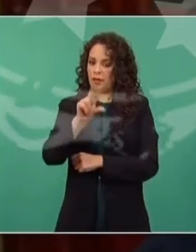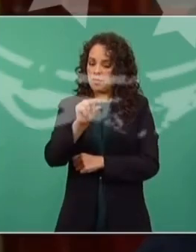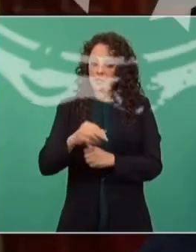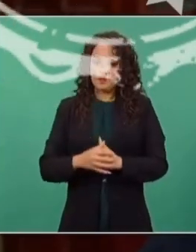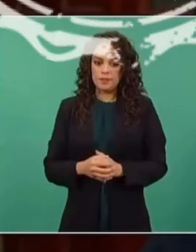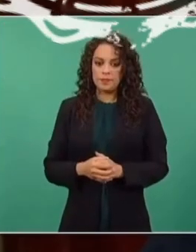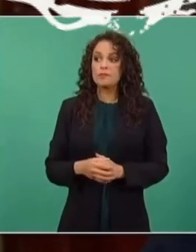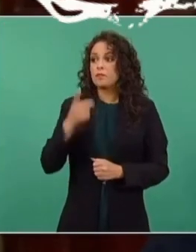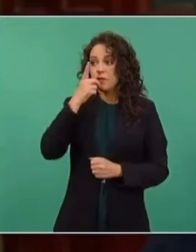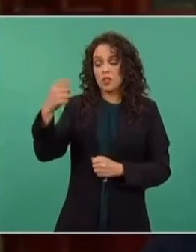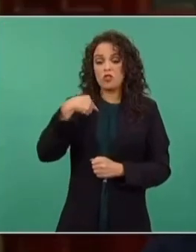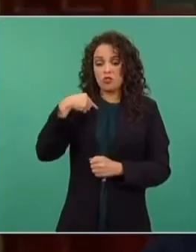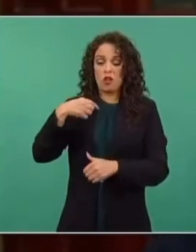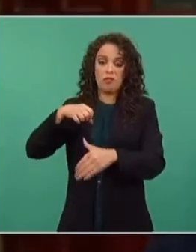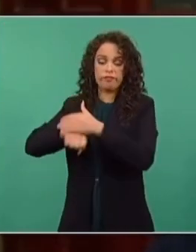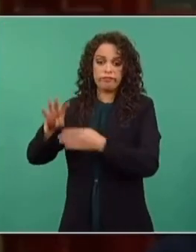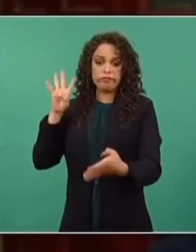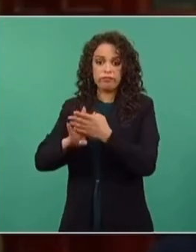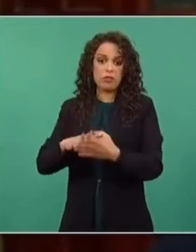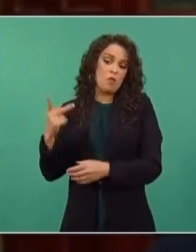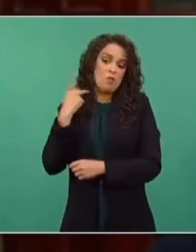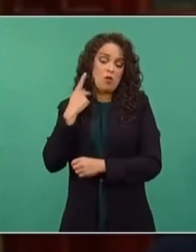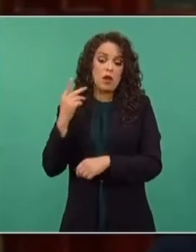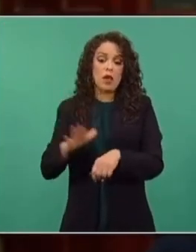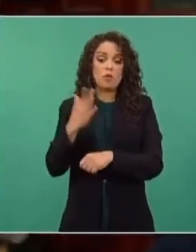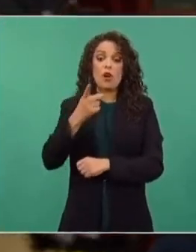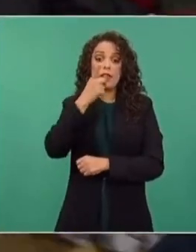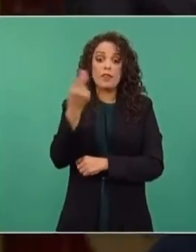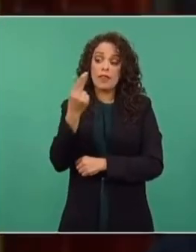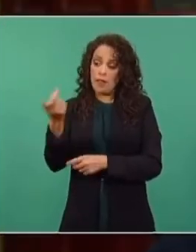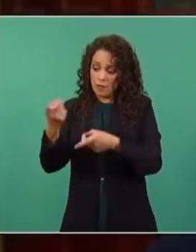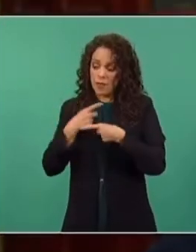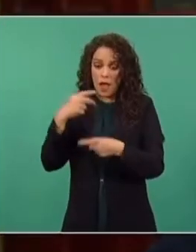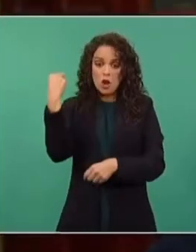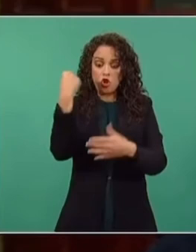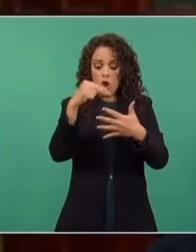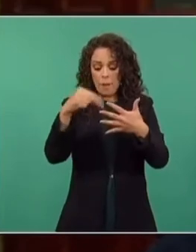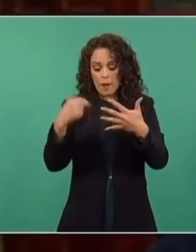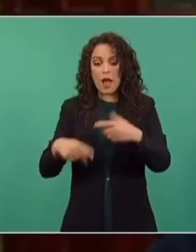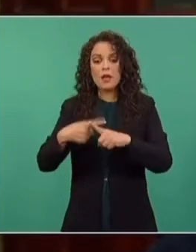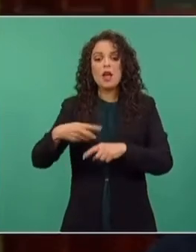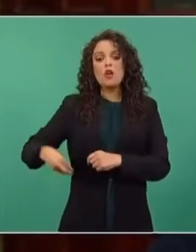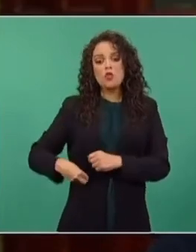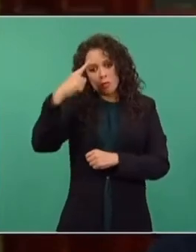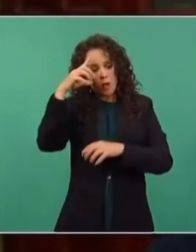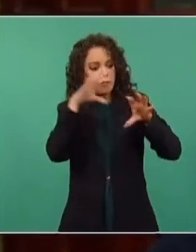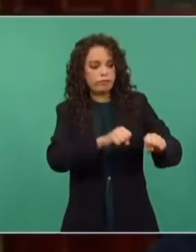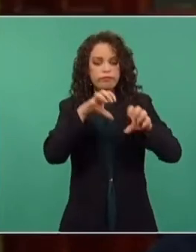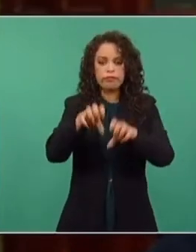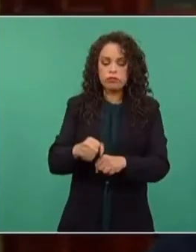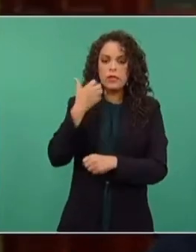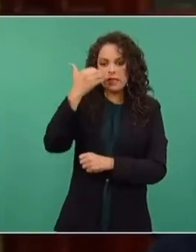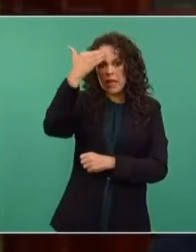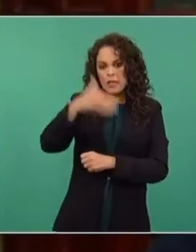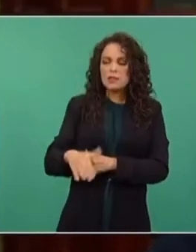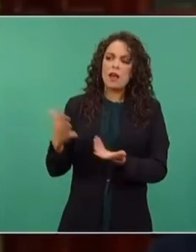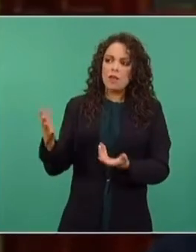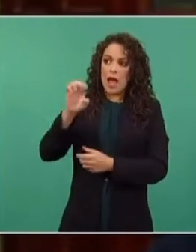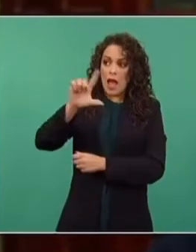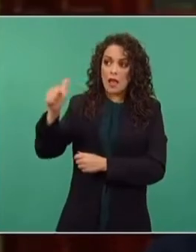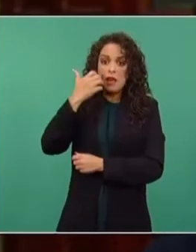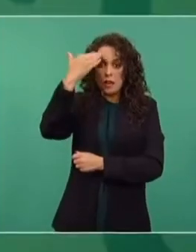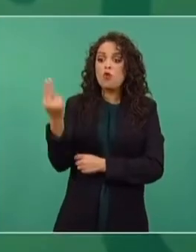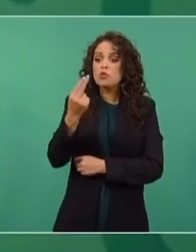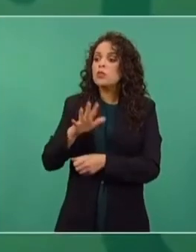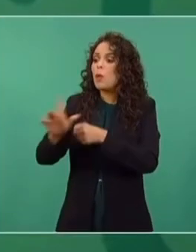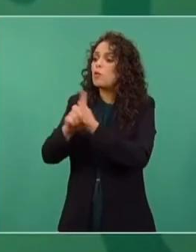Ha declarado que es presa política porque le pedían inculpar a ciertos exfuncionarios, pero le pide a usted que hable directamente qué es lo que tiene en contra de ella o qué pendiente tiene